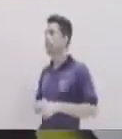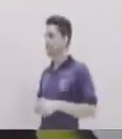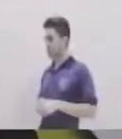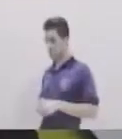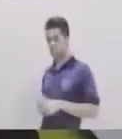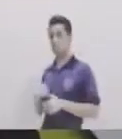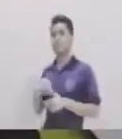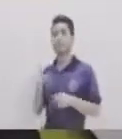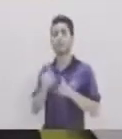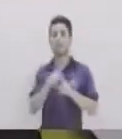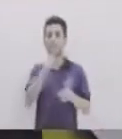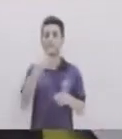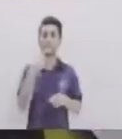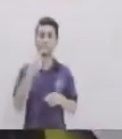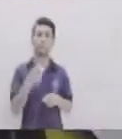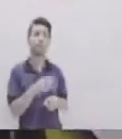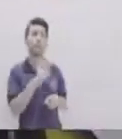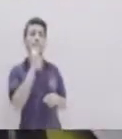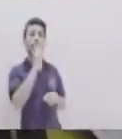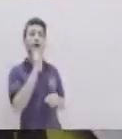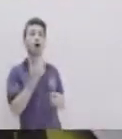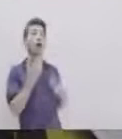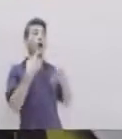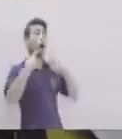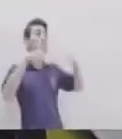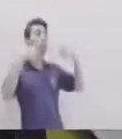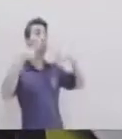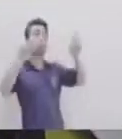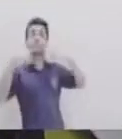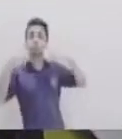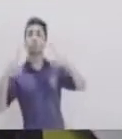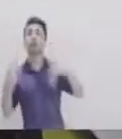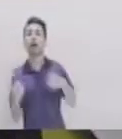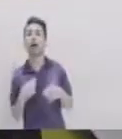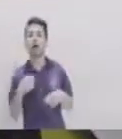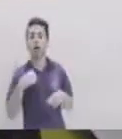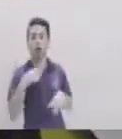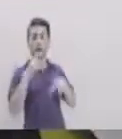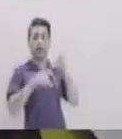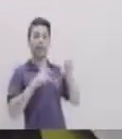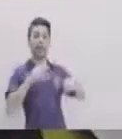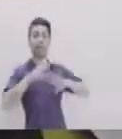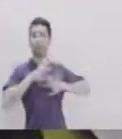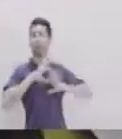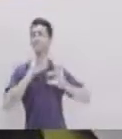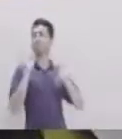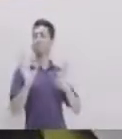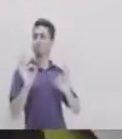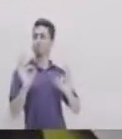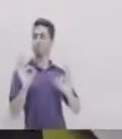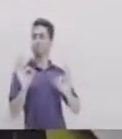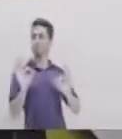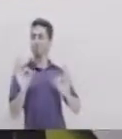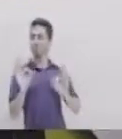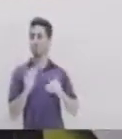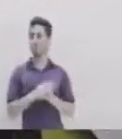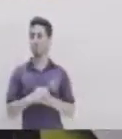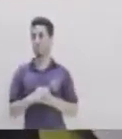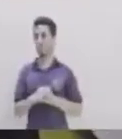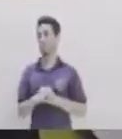final Sobre lo que usted decía La mejor publicidad Que puede haber Es un cliente satisfecho Así es Claudia